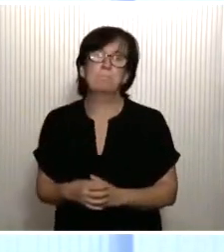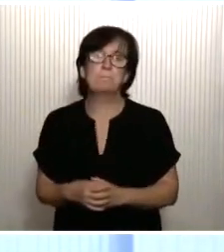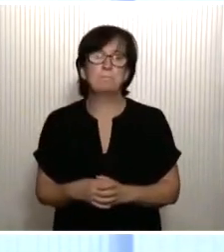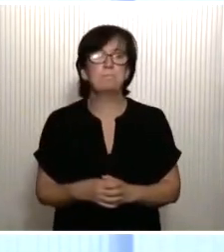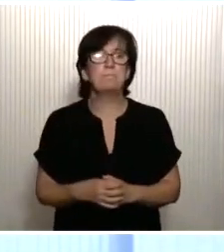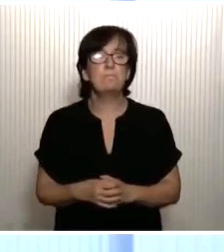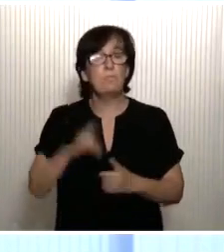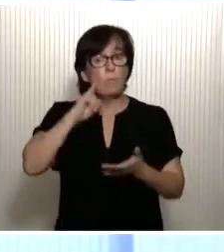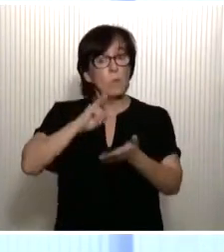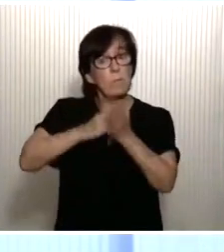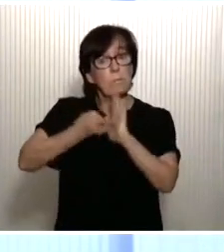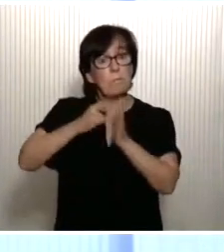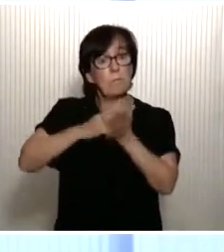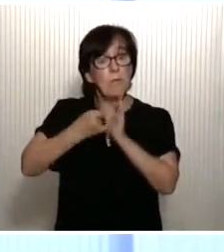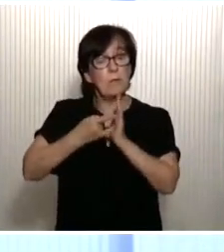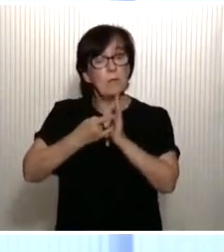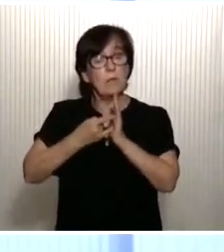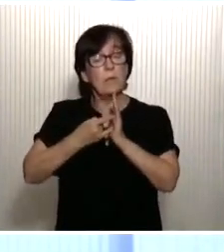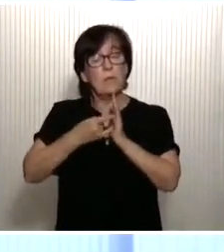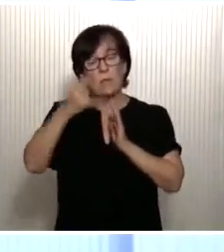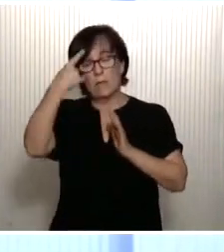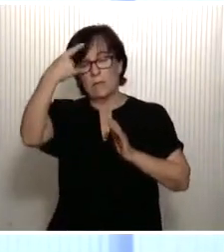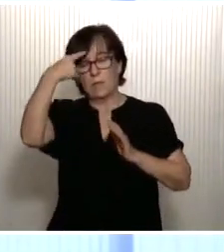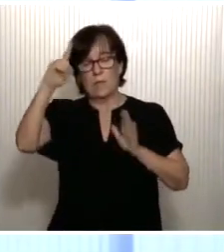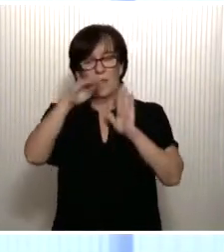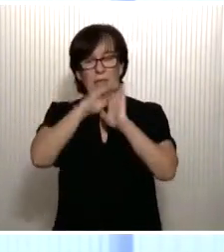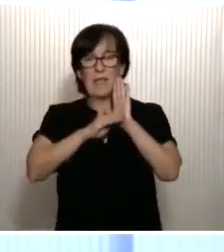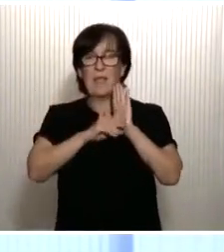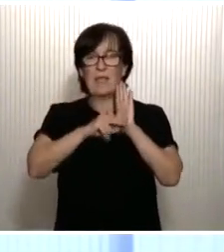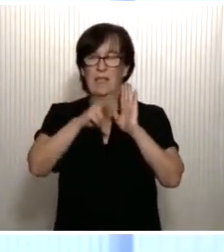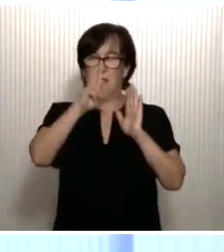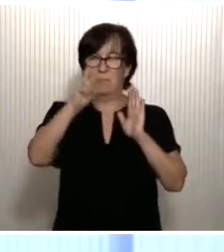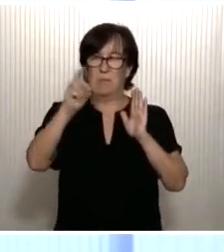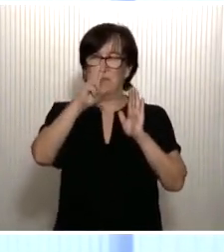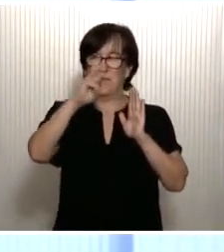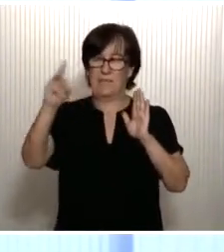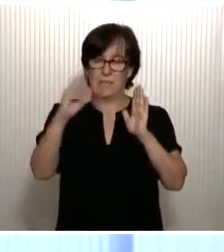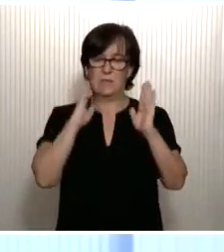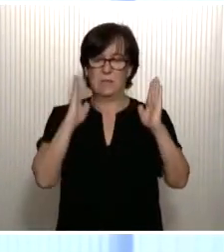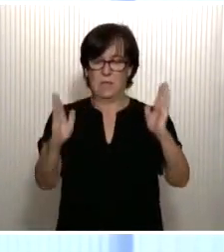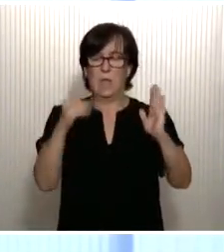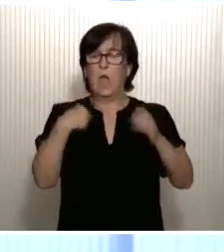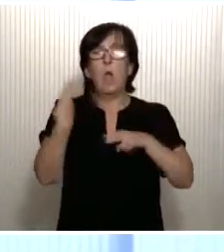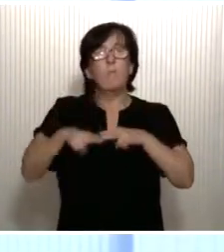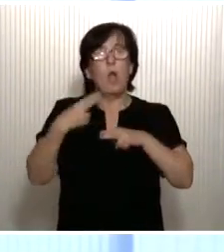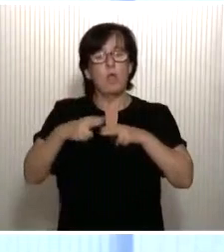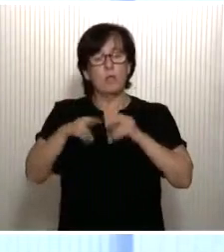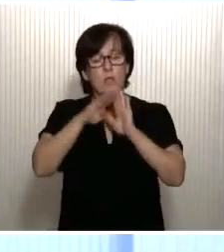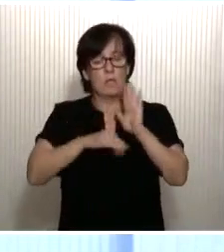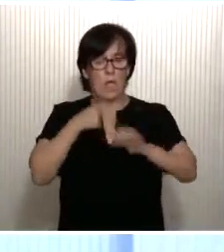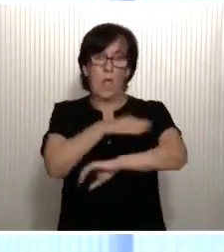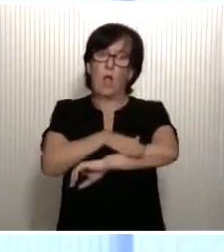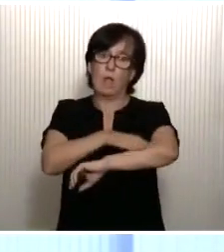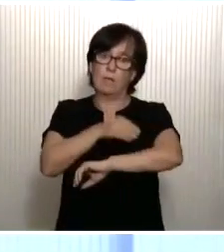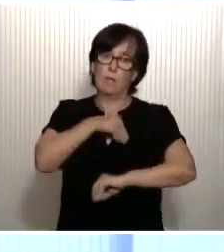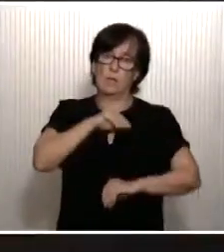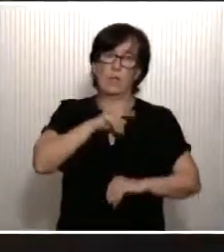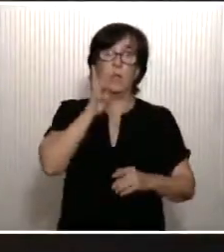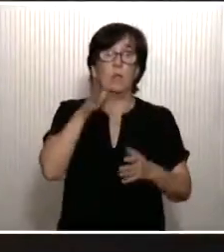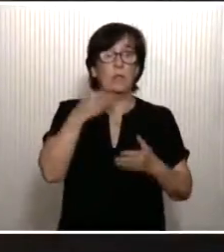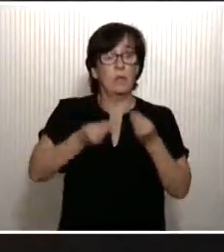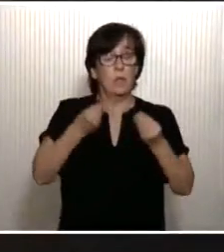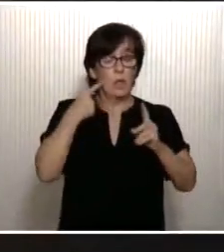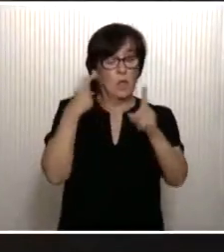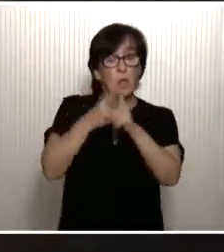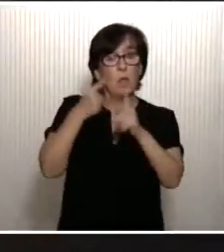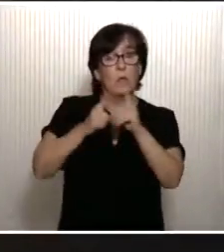Un plan que se inspira en la Agenda 2030, que está muy presente en las políticas del Gobierno de España, en consecuencia en los